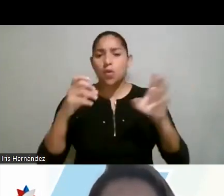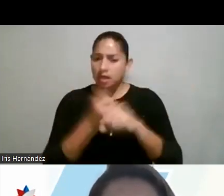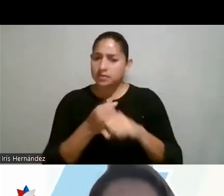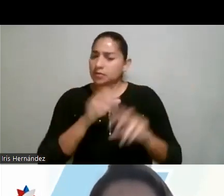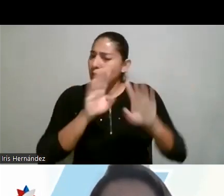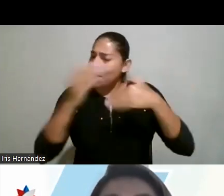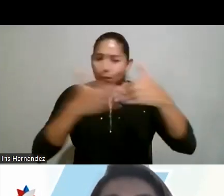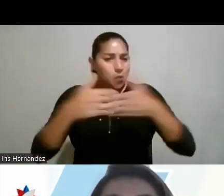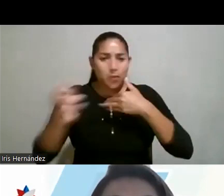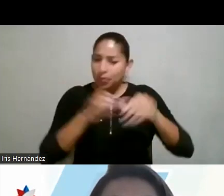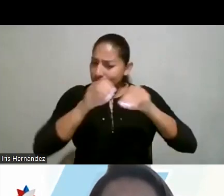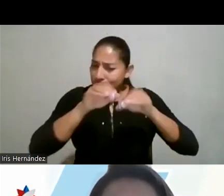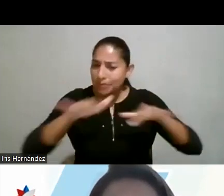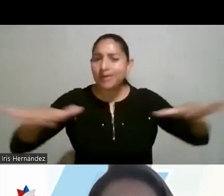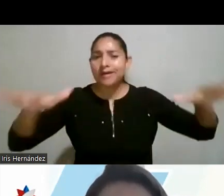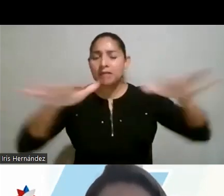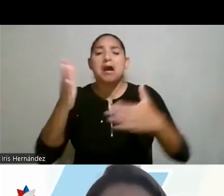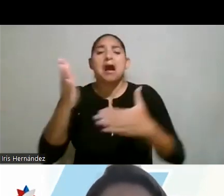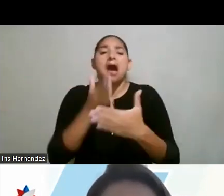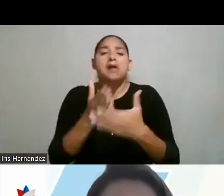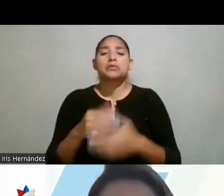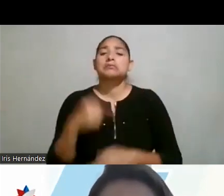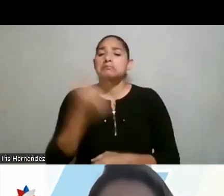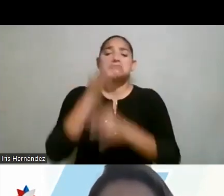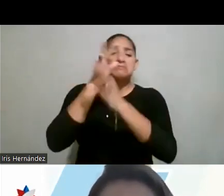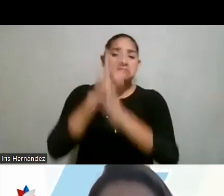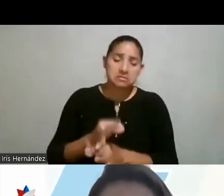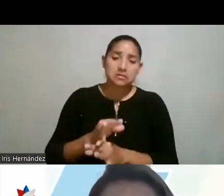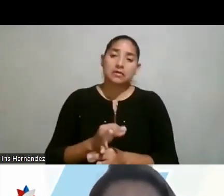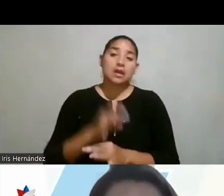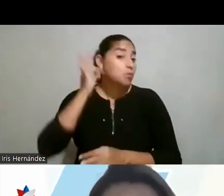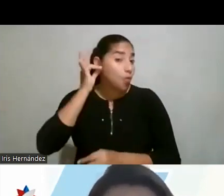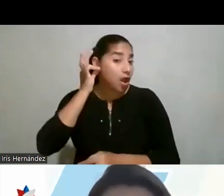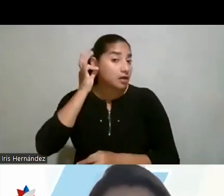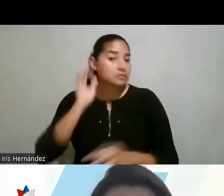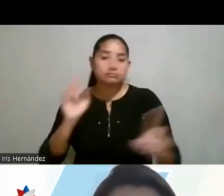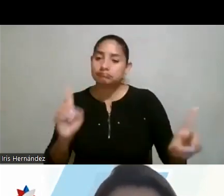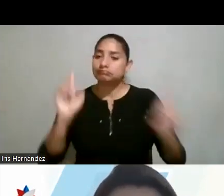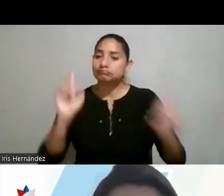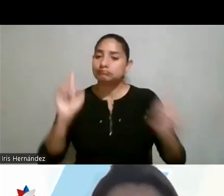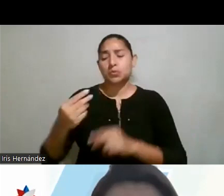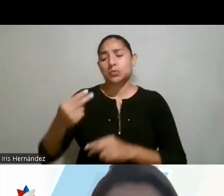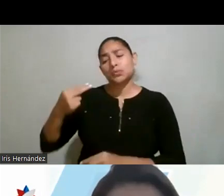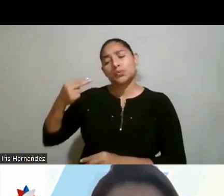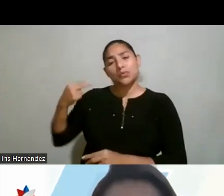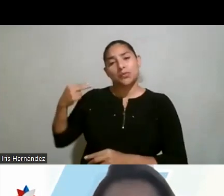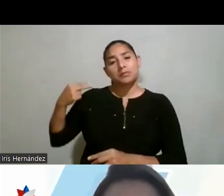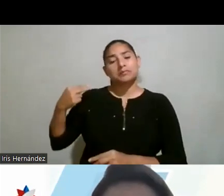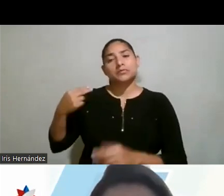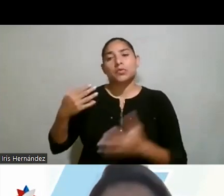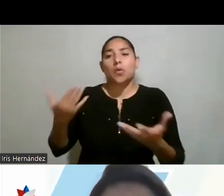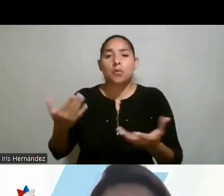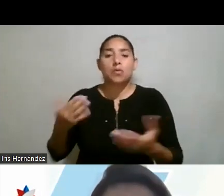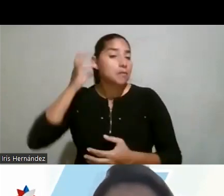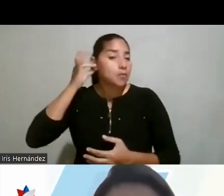en cualquier campo, aún en aquellos que típicamente se ha asociado a las mujeres históricamente, como las